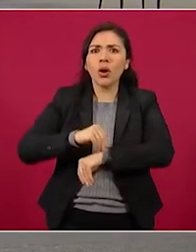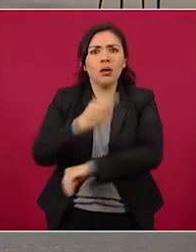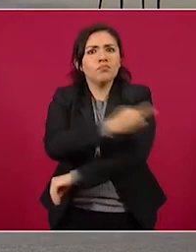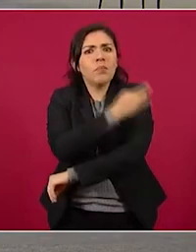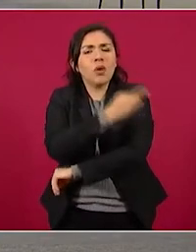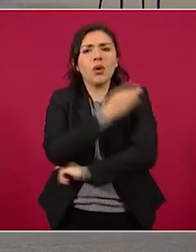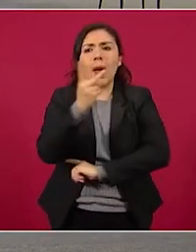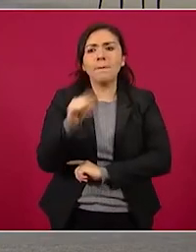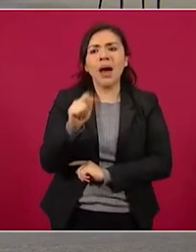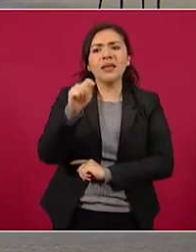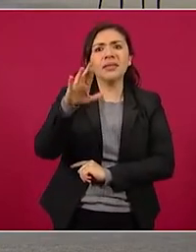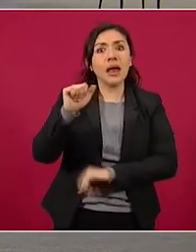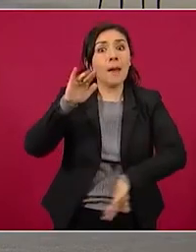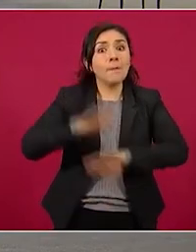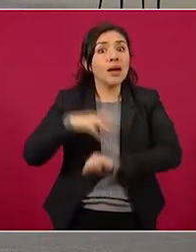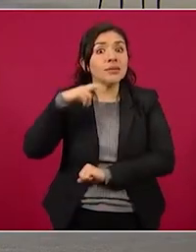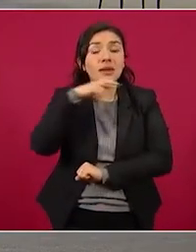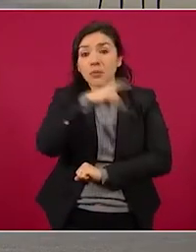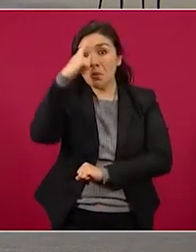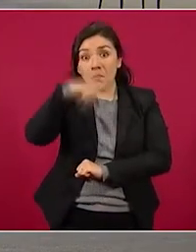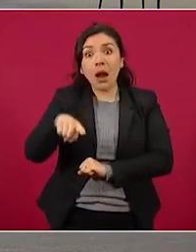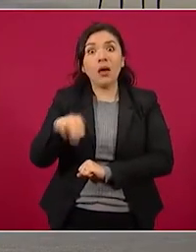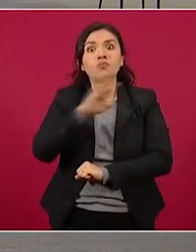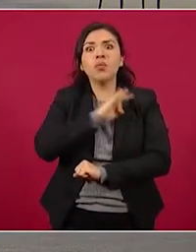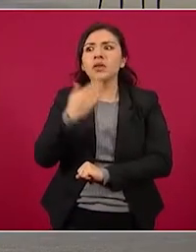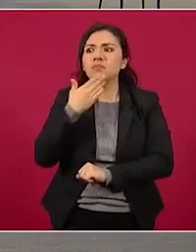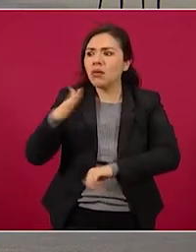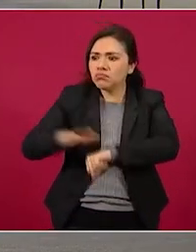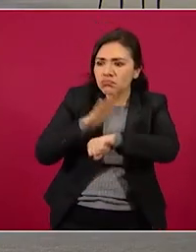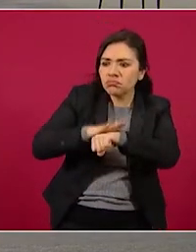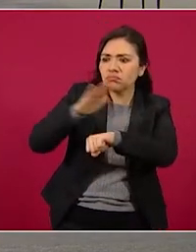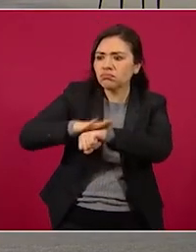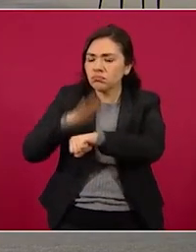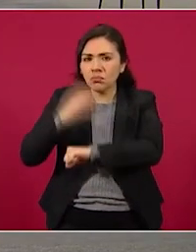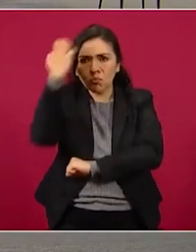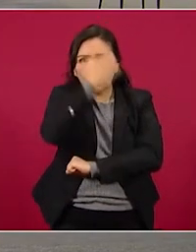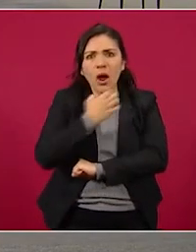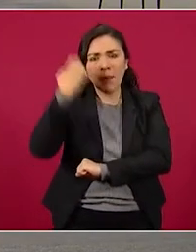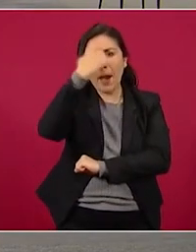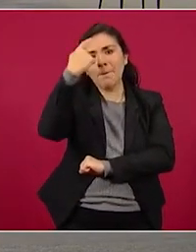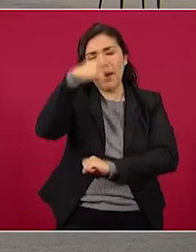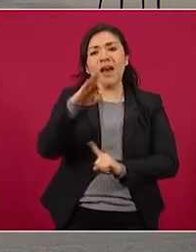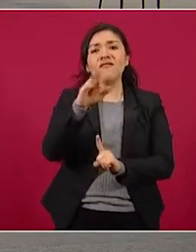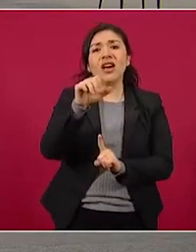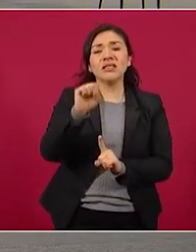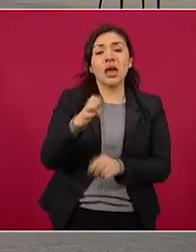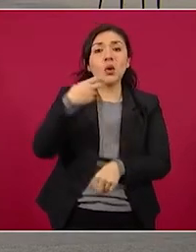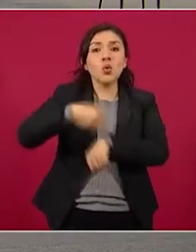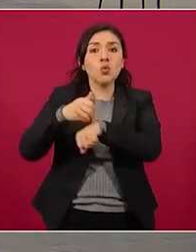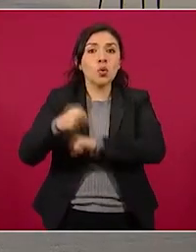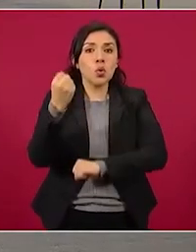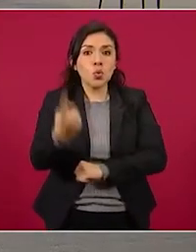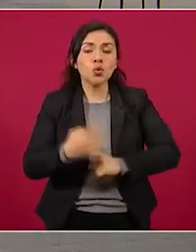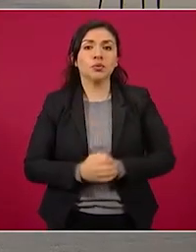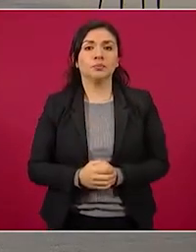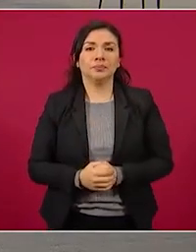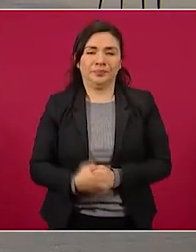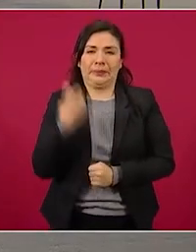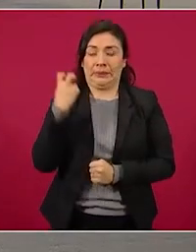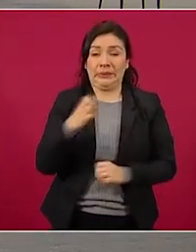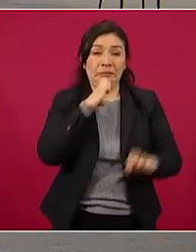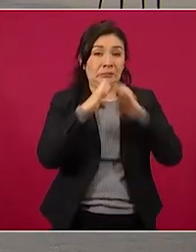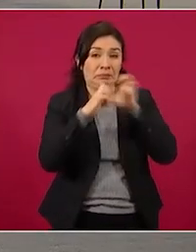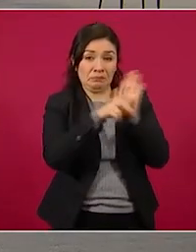superado con éxito los resultados preliminares de la fase 1. El reportaje